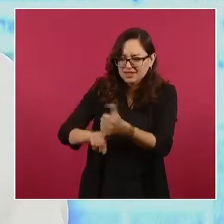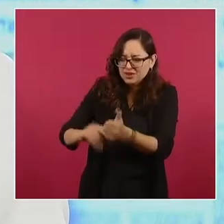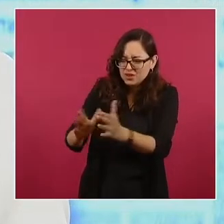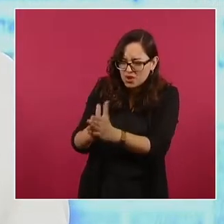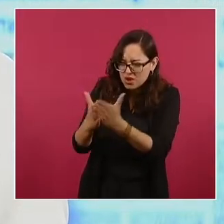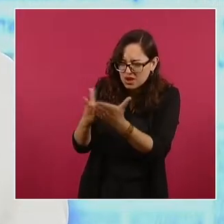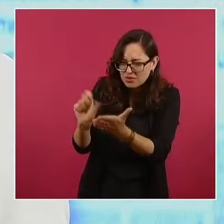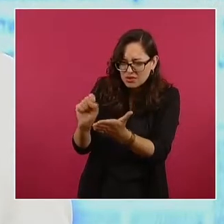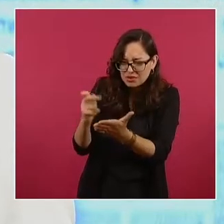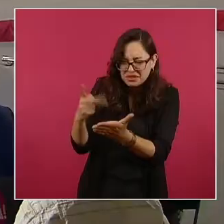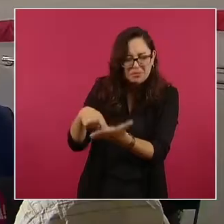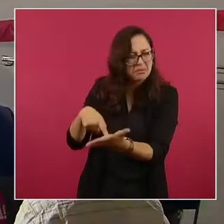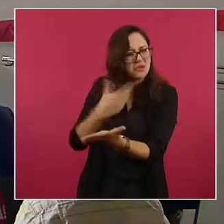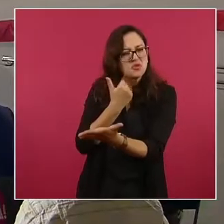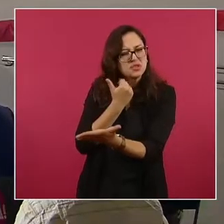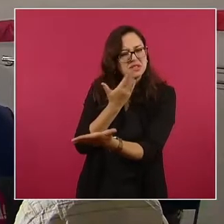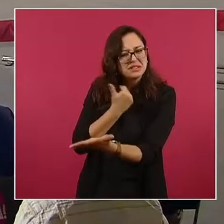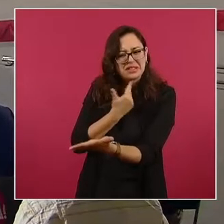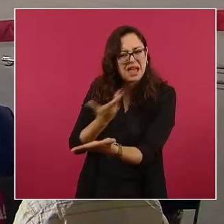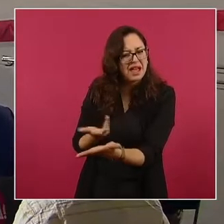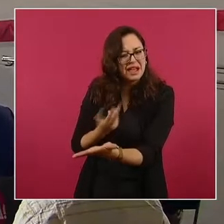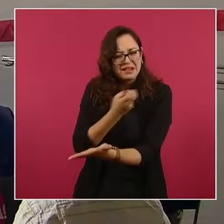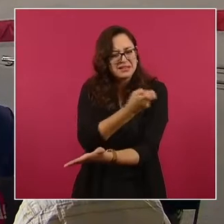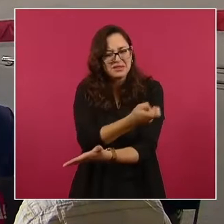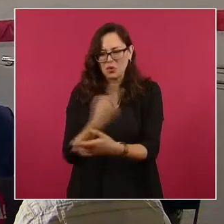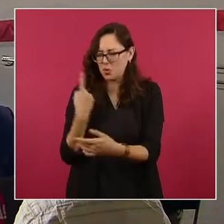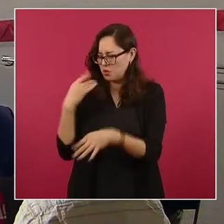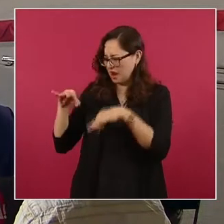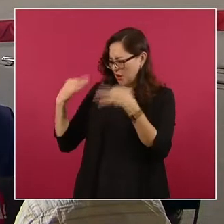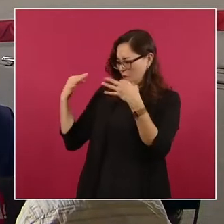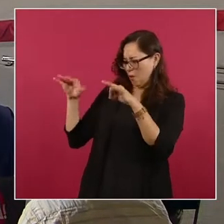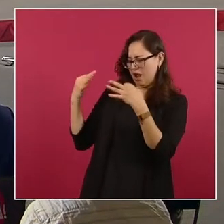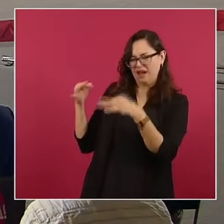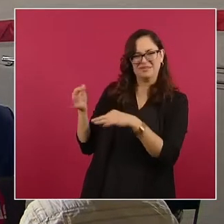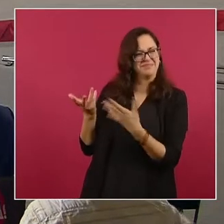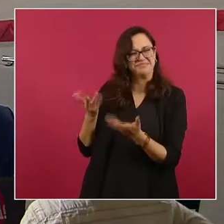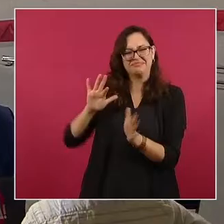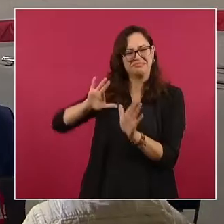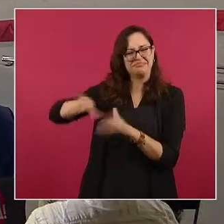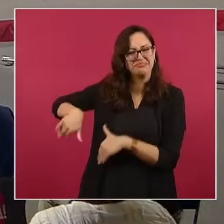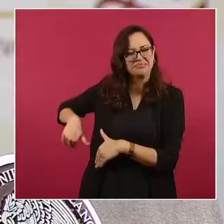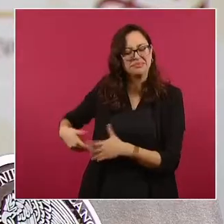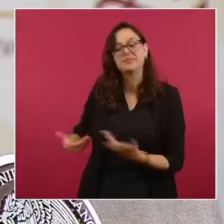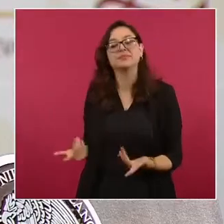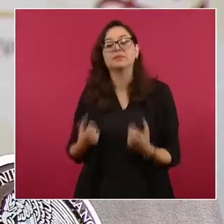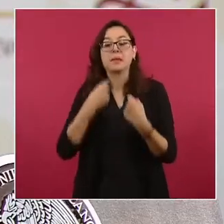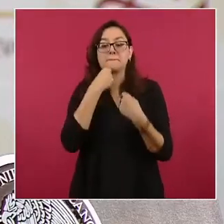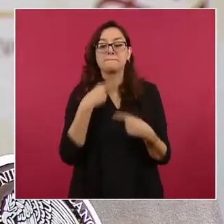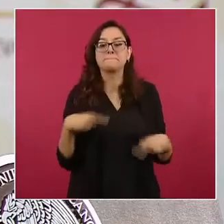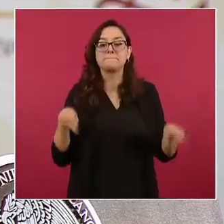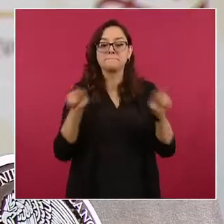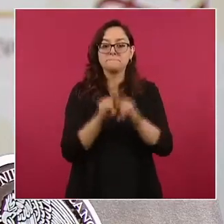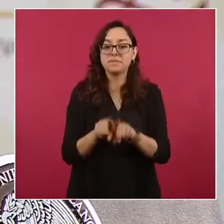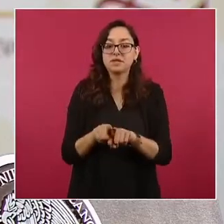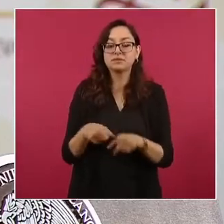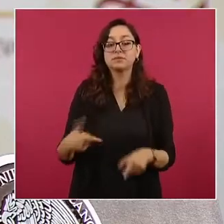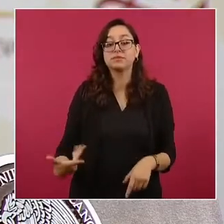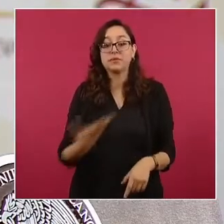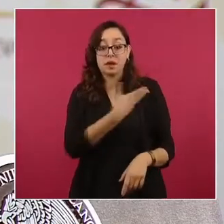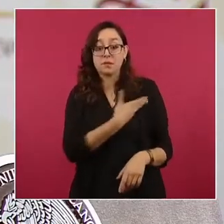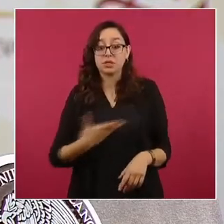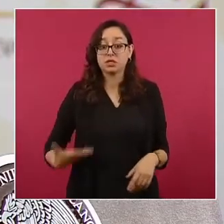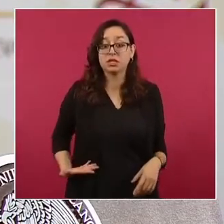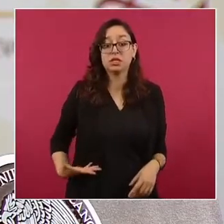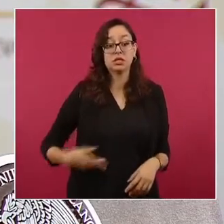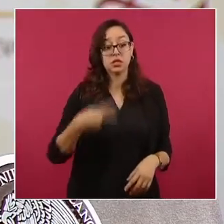en este documento de ninguna manera se plantea que se memoricen obras que ha realizado el presidente de la República,